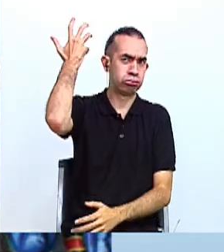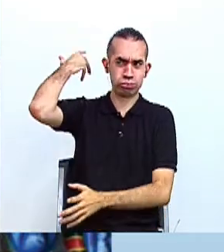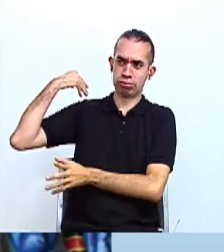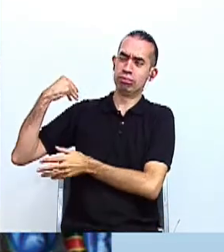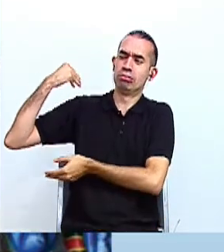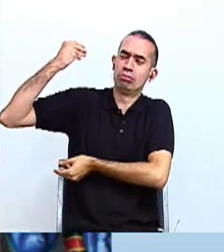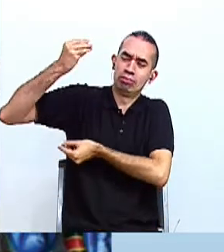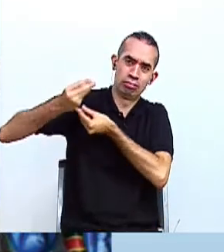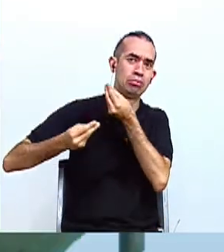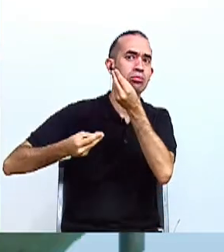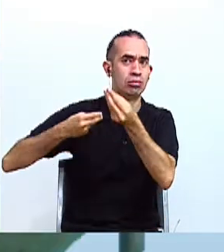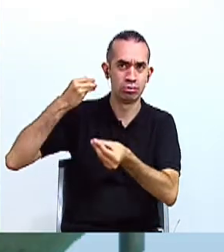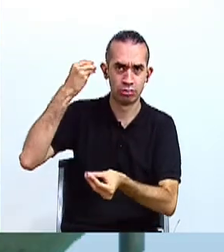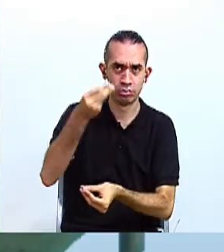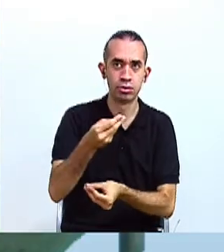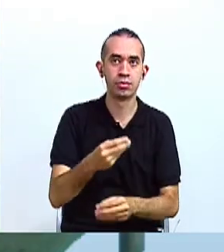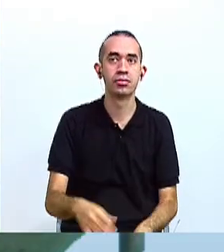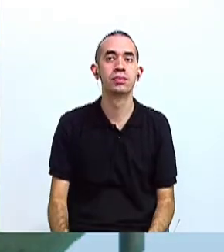antepasados.